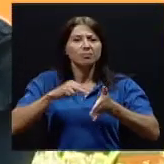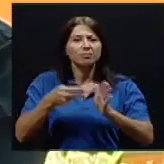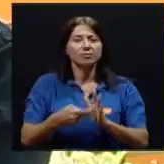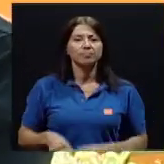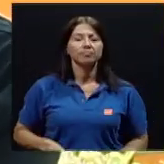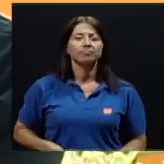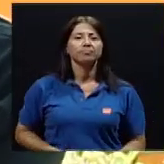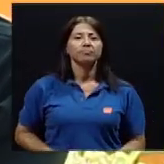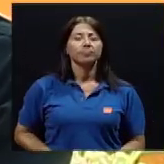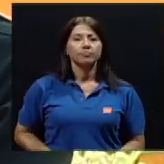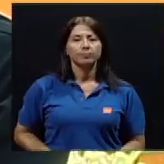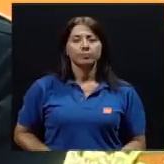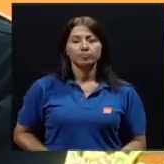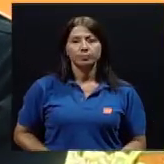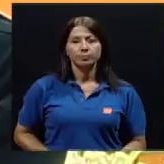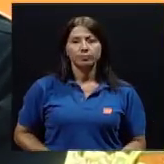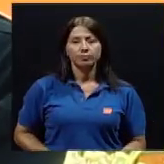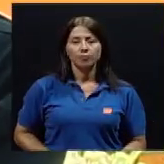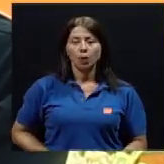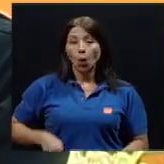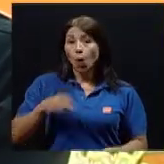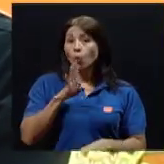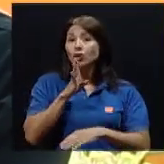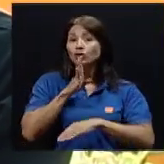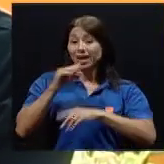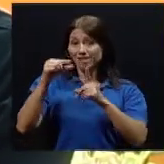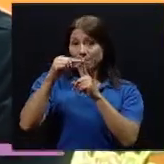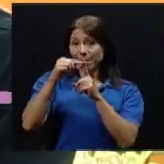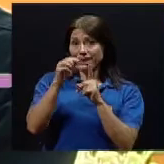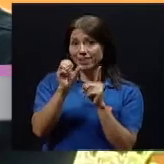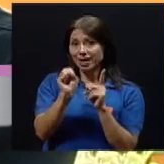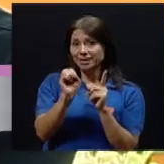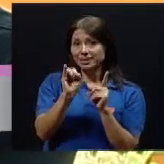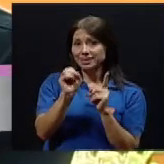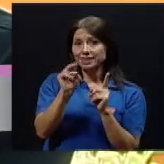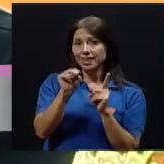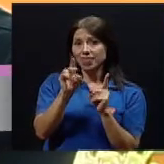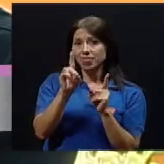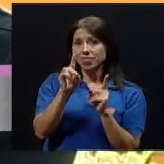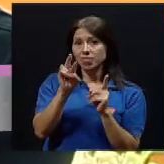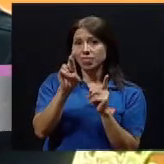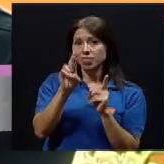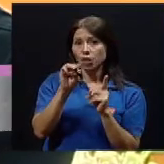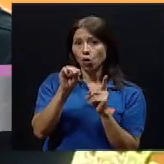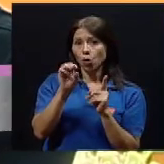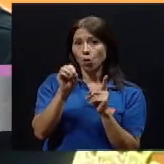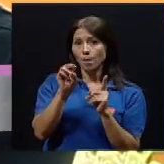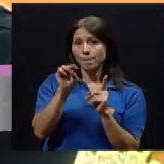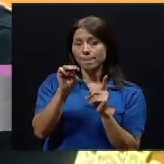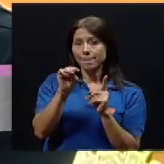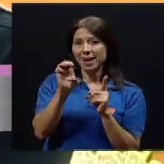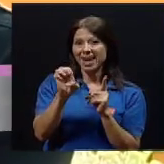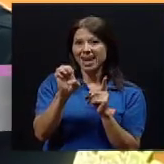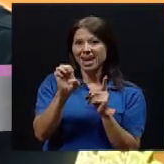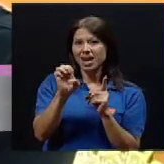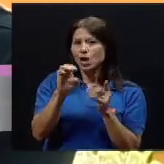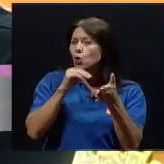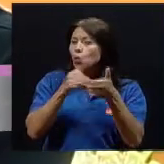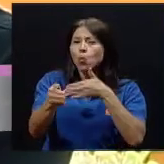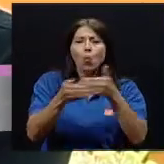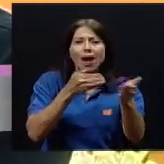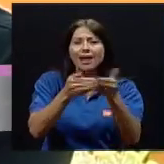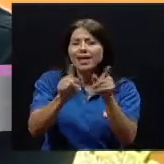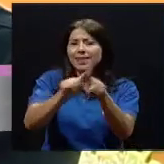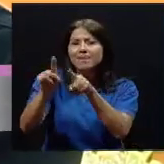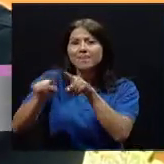Cuando se habla de un síndrome, y tal vez empezar por ahí, cuando se dice síndrome aplicado a cualquier otro tipo de concepto